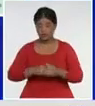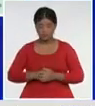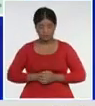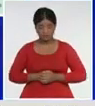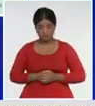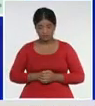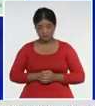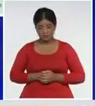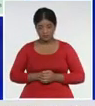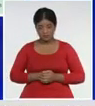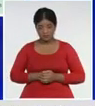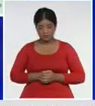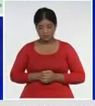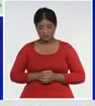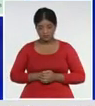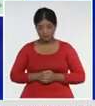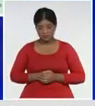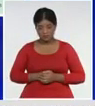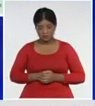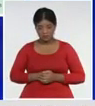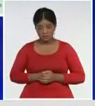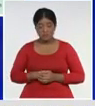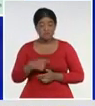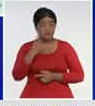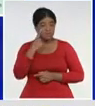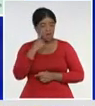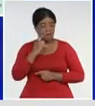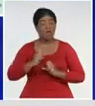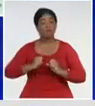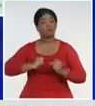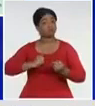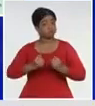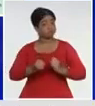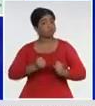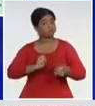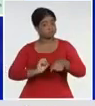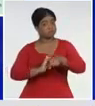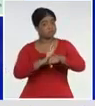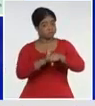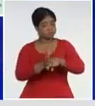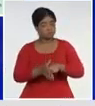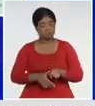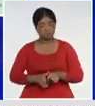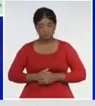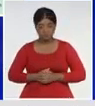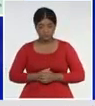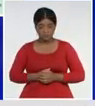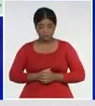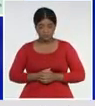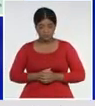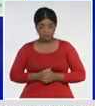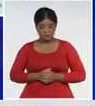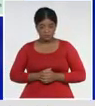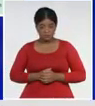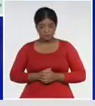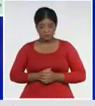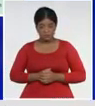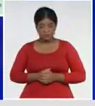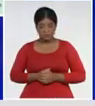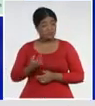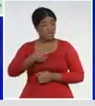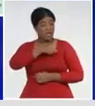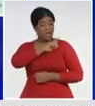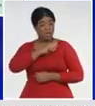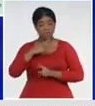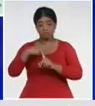logra, mantener, un control, de la enfermedad, realmente, confirma, ayer, dos